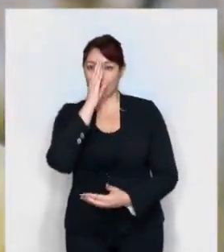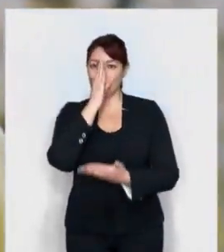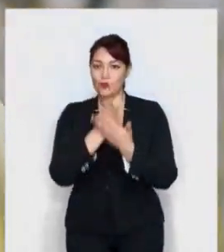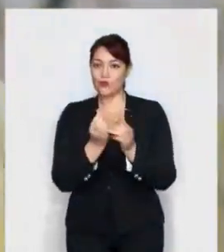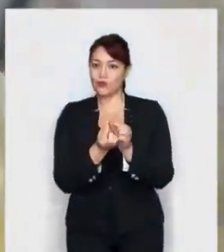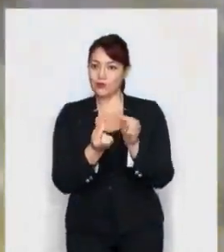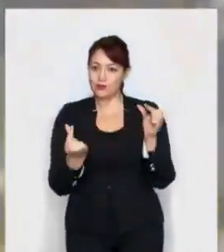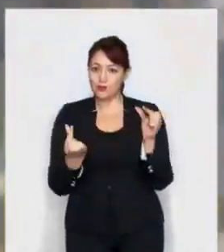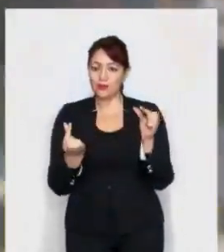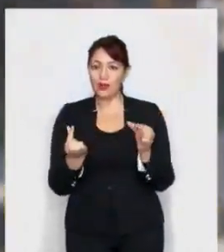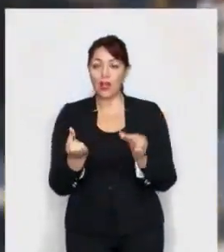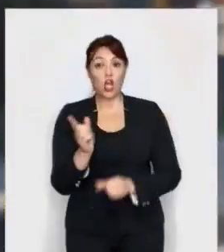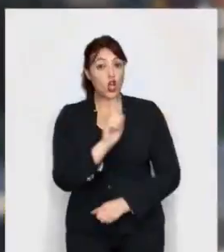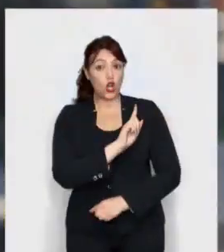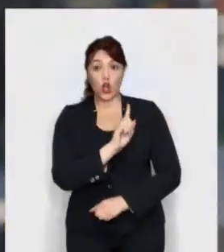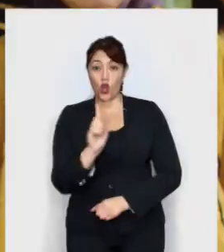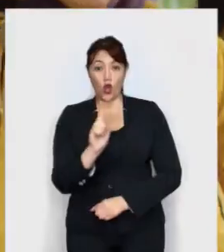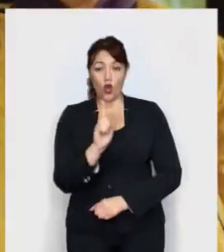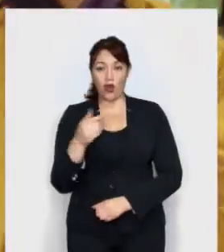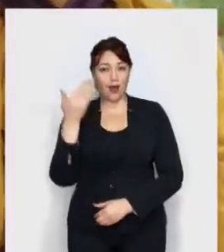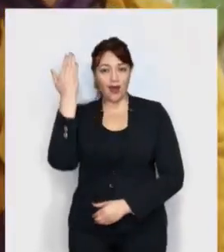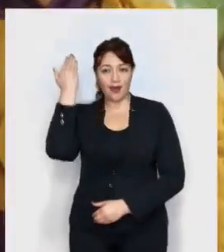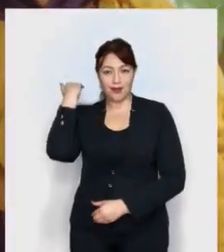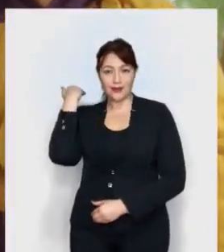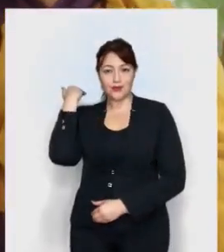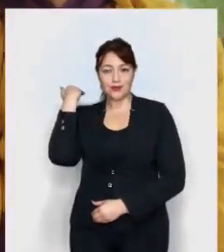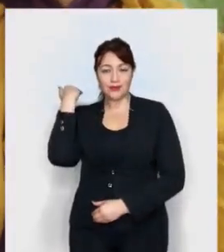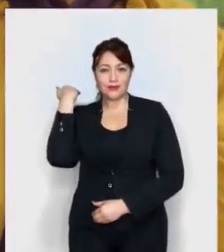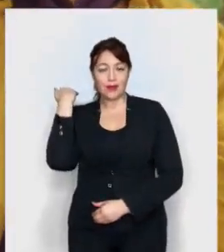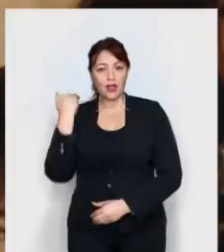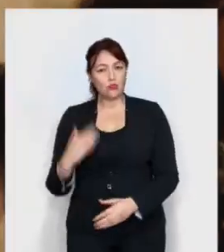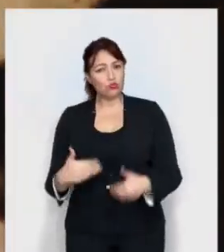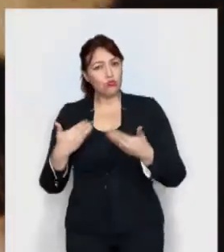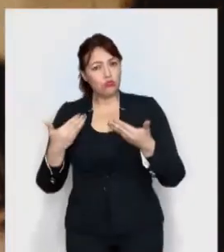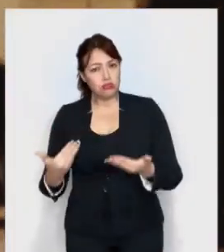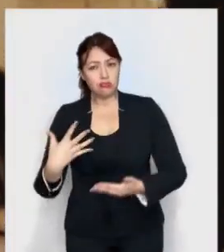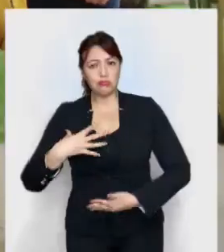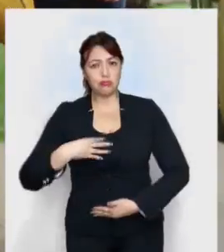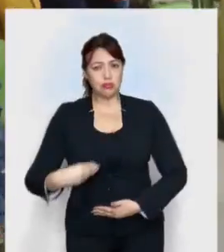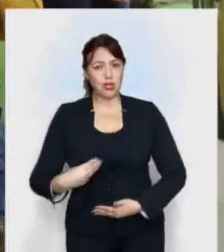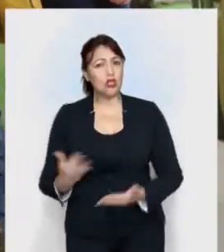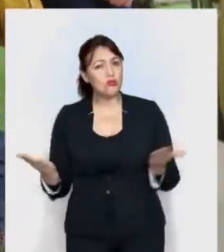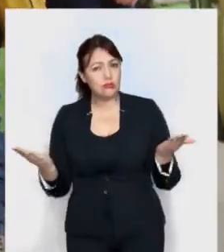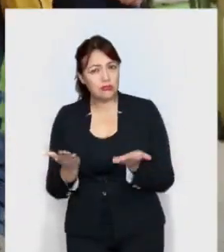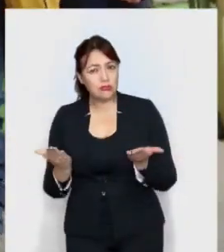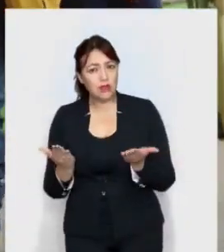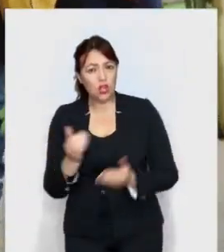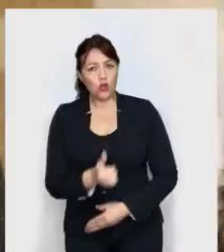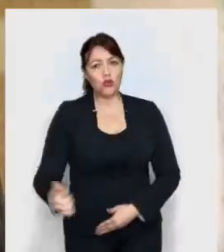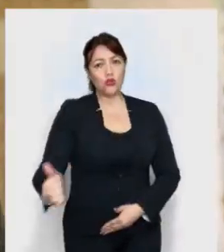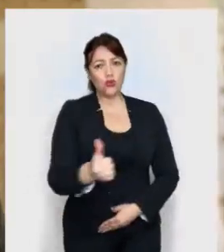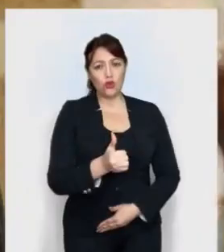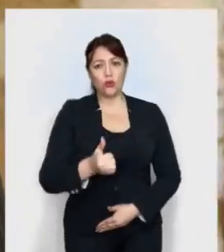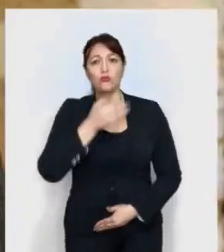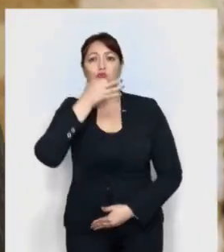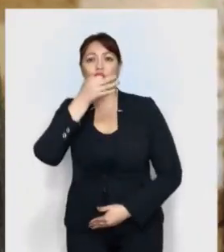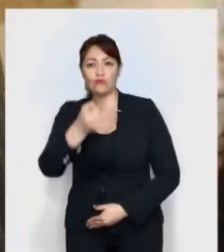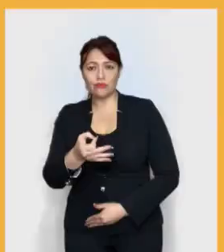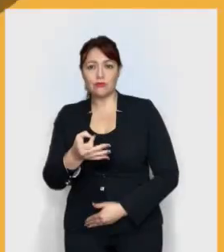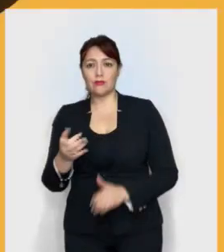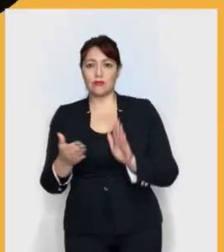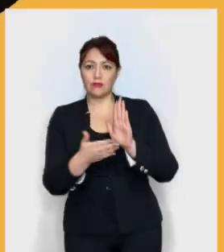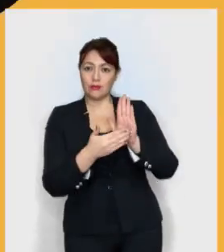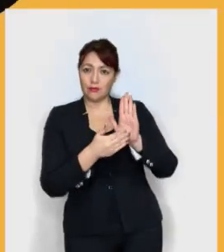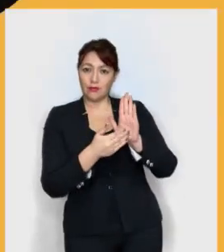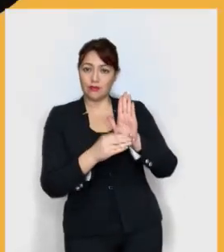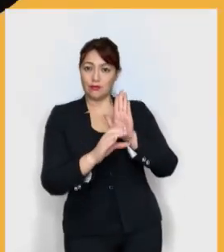decidiremos como nación. Y no habrá vuelta atrás. ¿Qué les dejaremos a nuestros hijos? Por todos ellos. Digamos todos juntos. Esta no.